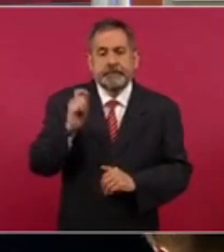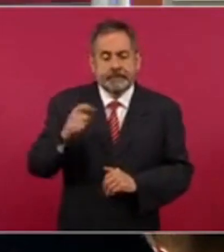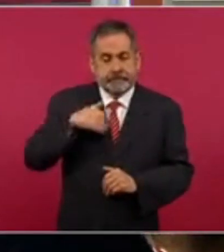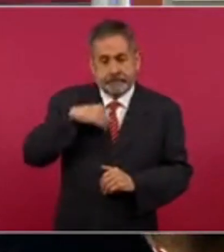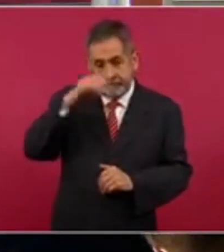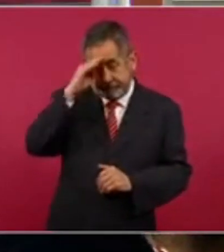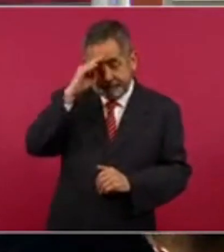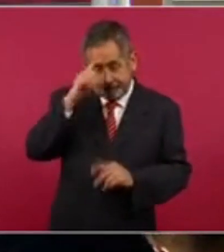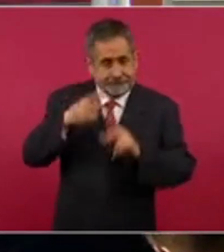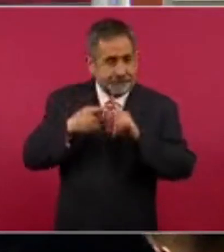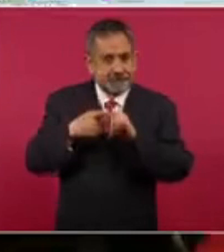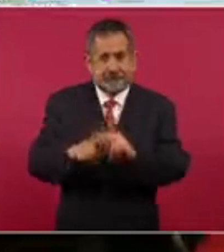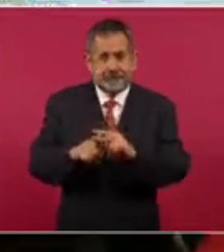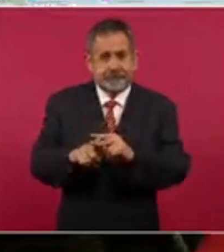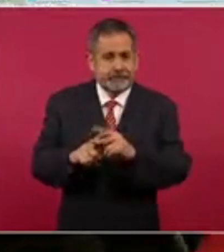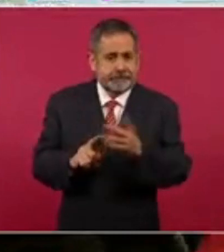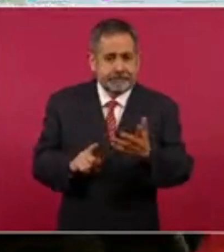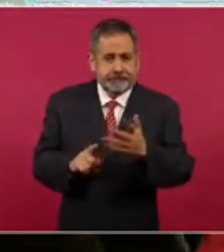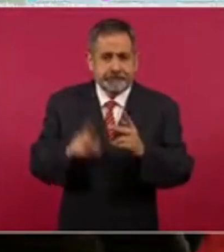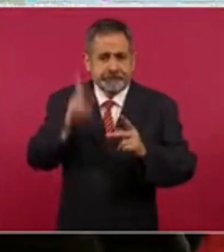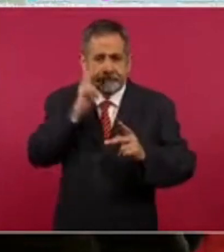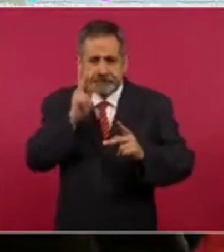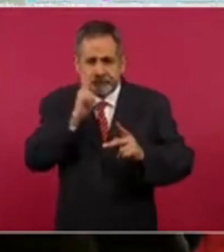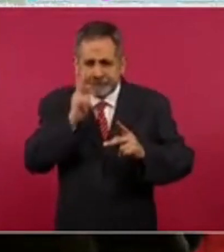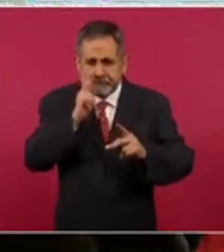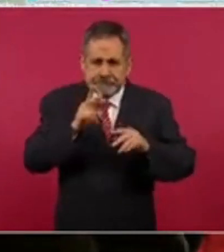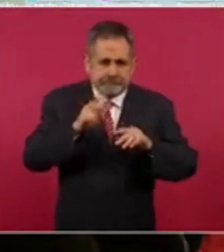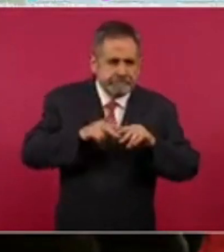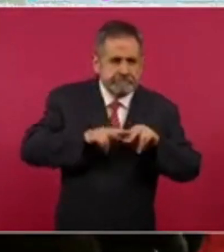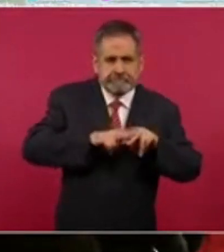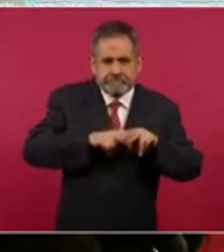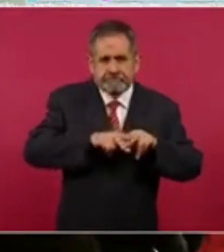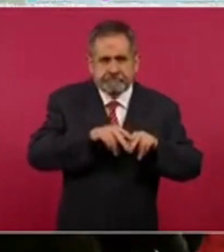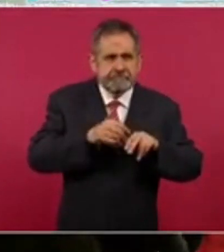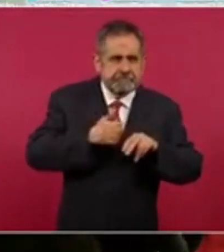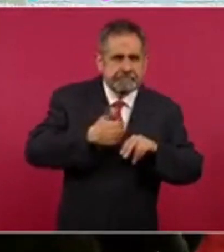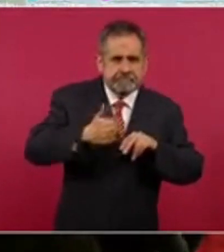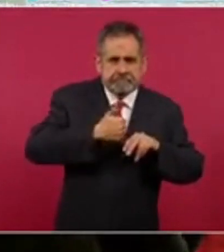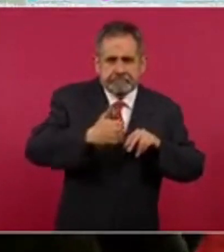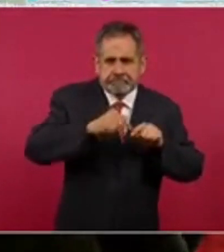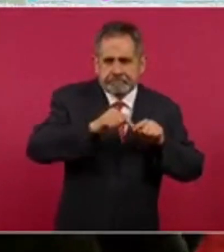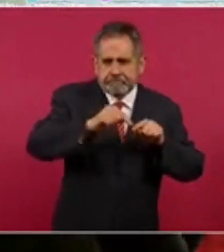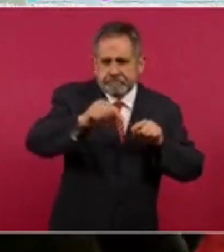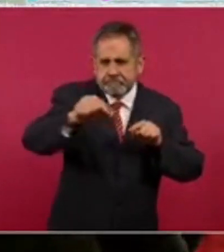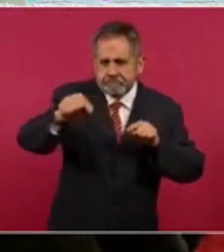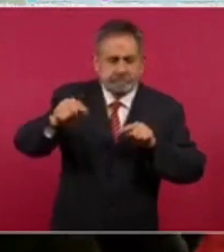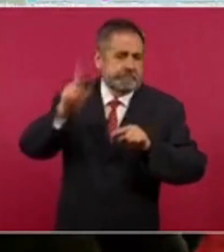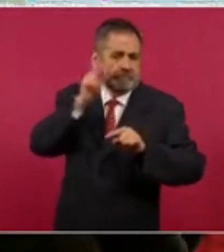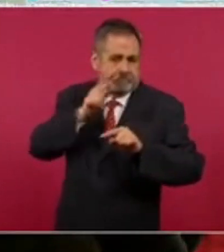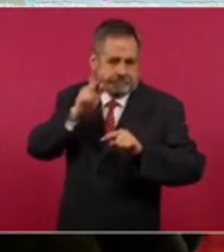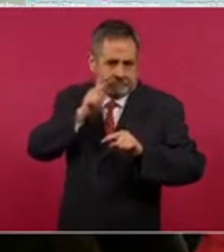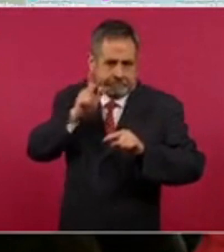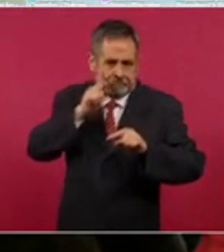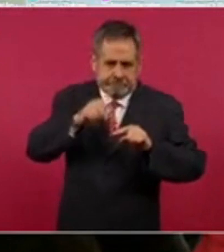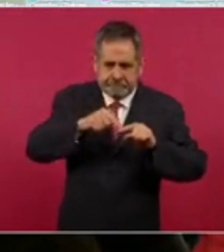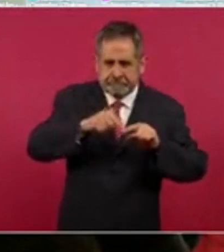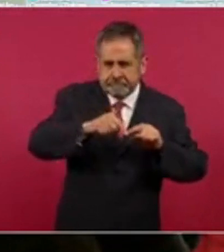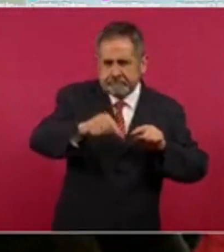empezar las pruebas del tren ya